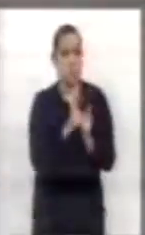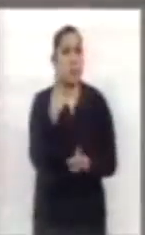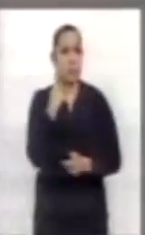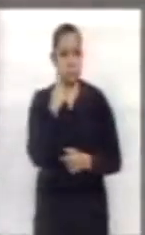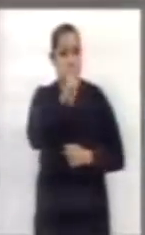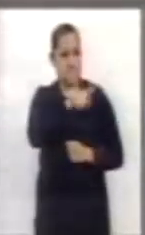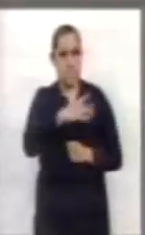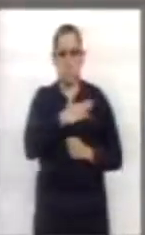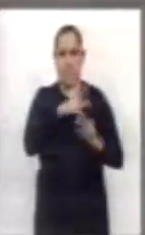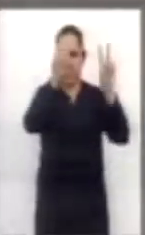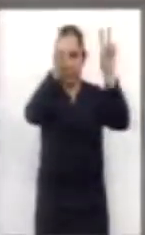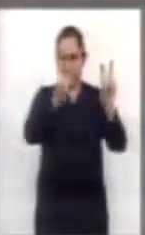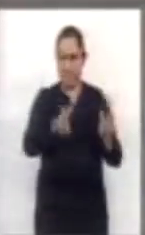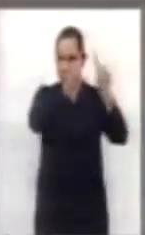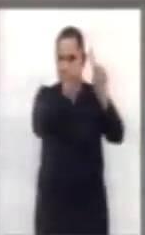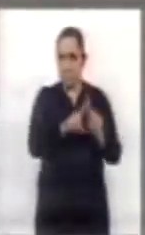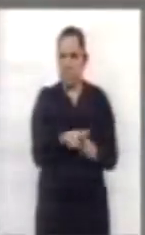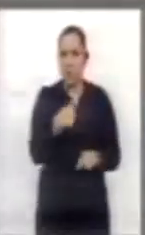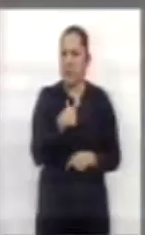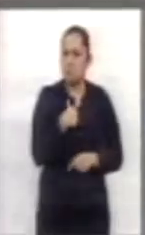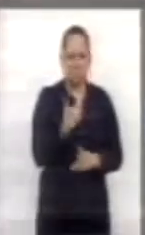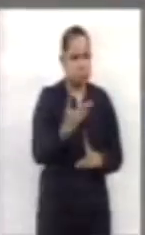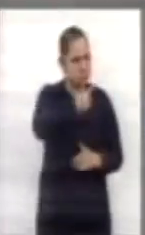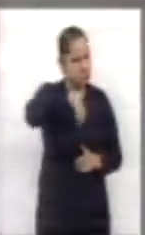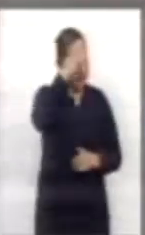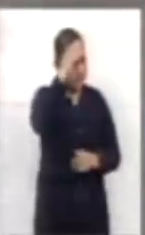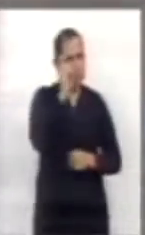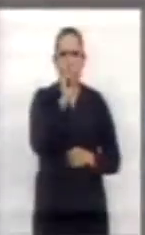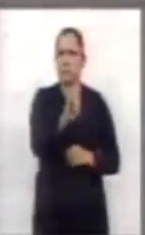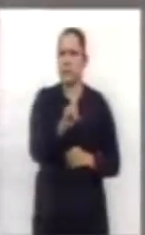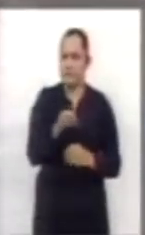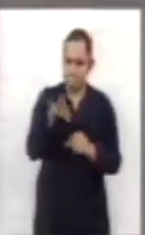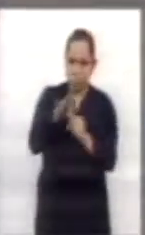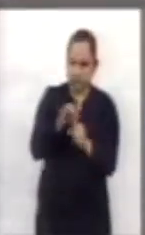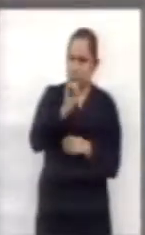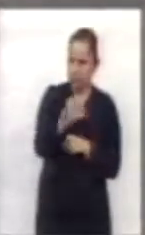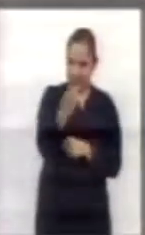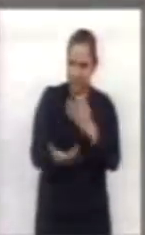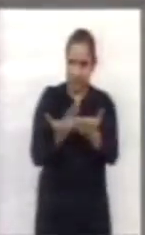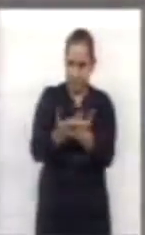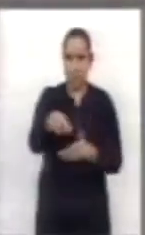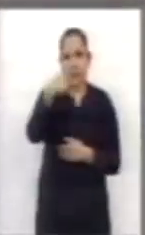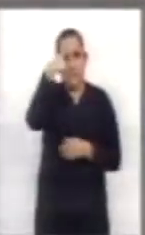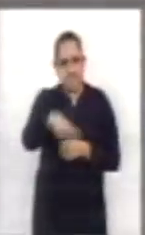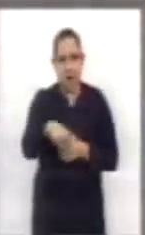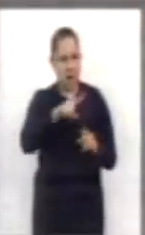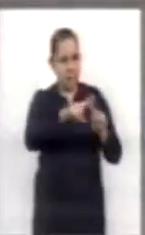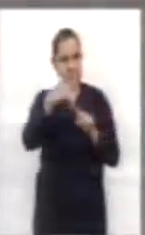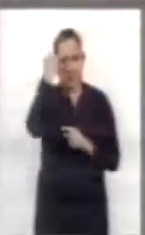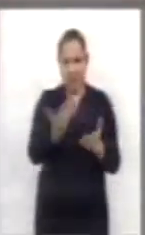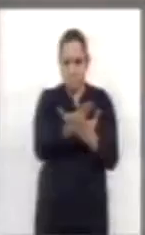legislativa. Las políticas y acciones que promueven la sustentabilidad y son y serán